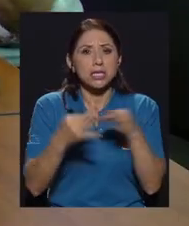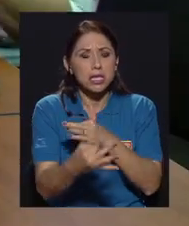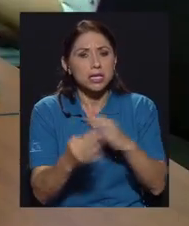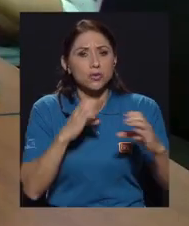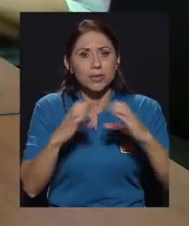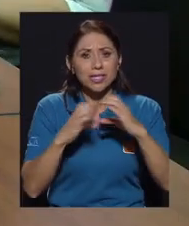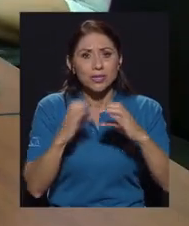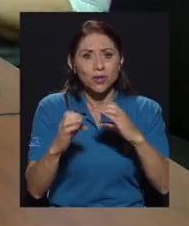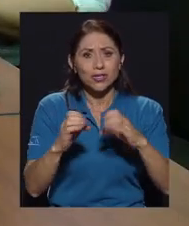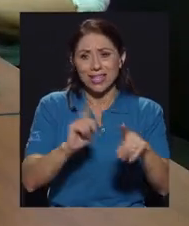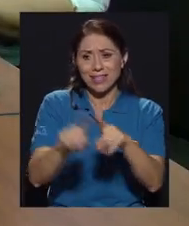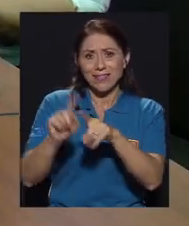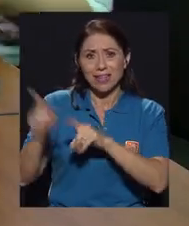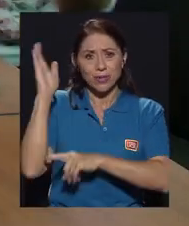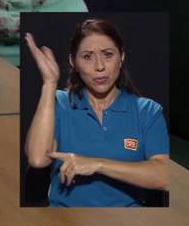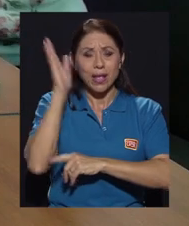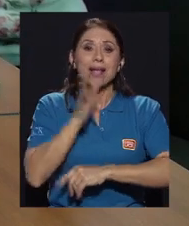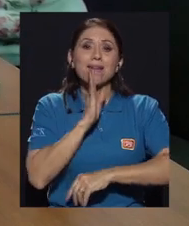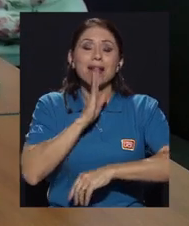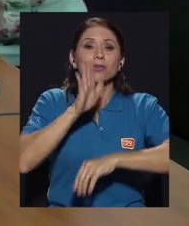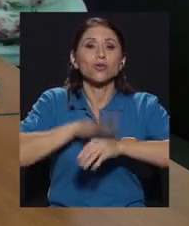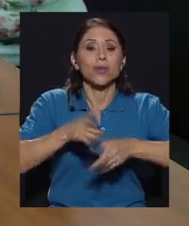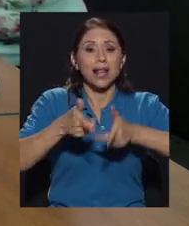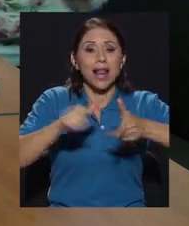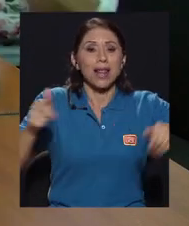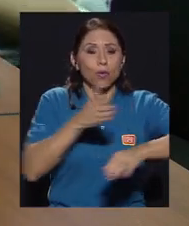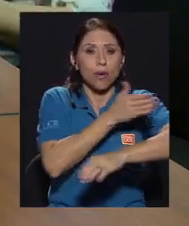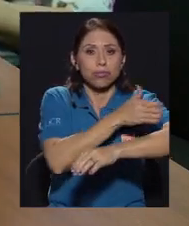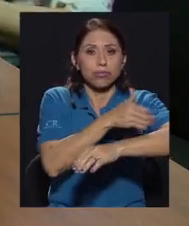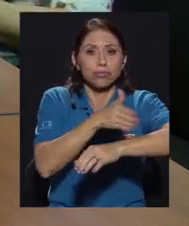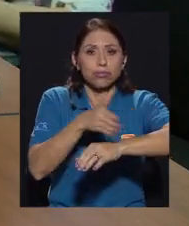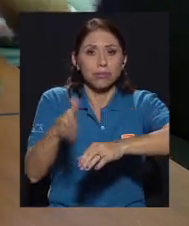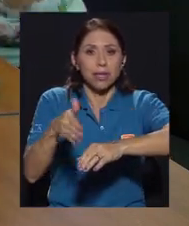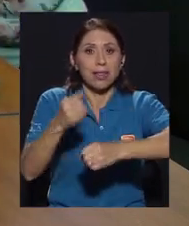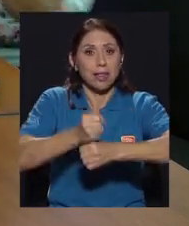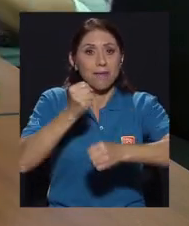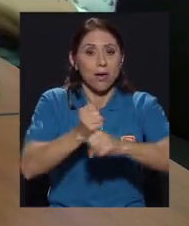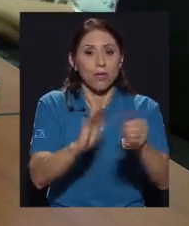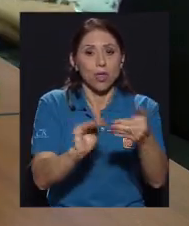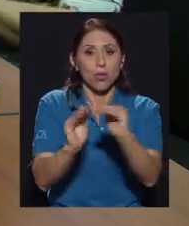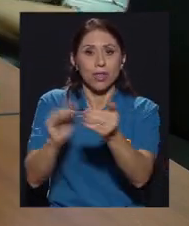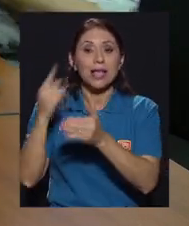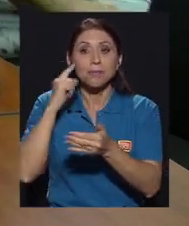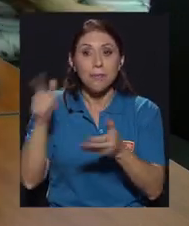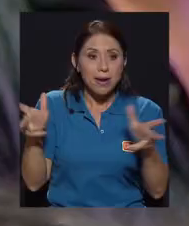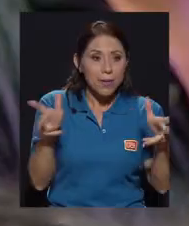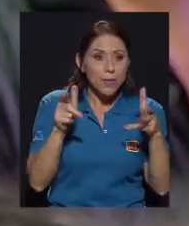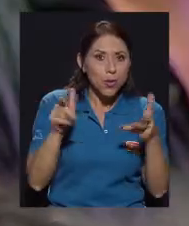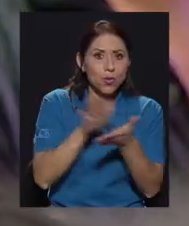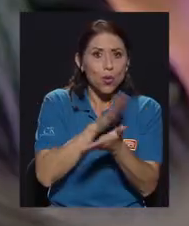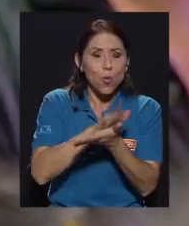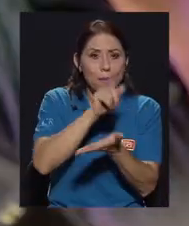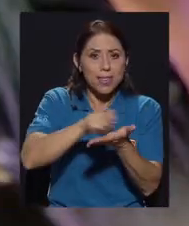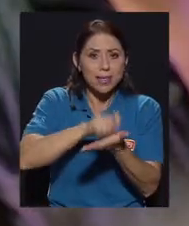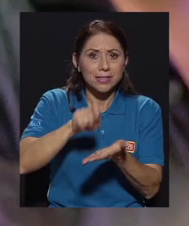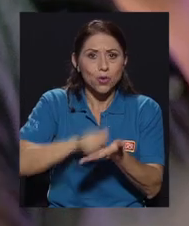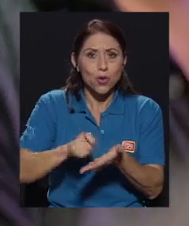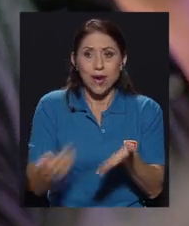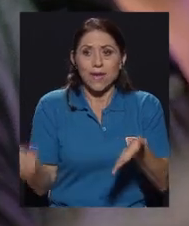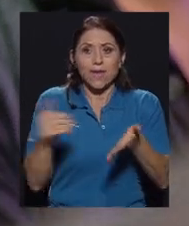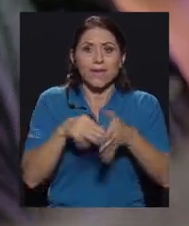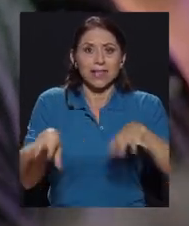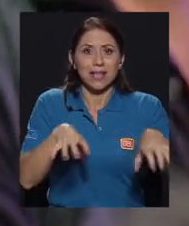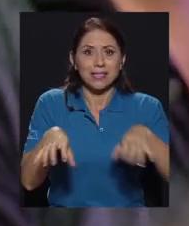y ponencias que analizaron los factores del desplazamiento de la lengua y el trabajo de comunidades en la documentación, revitalización y